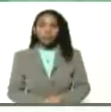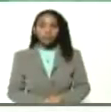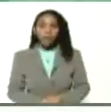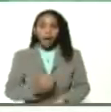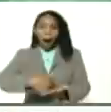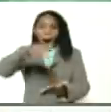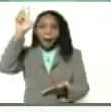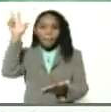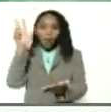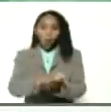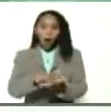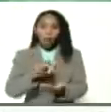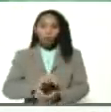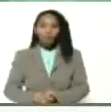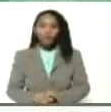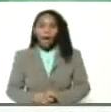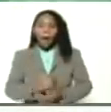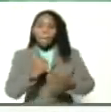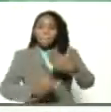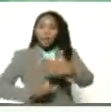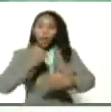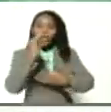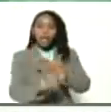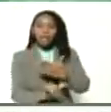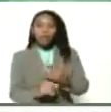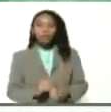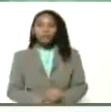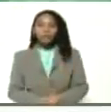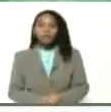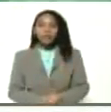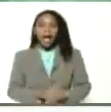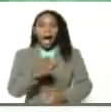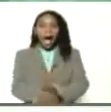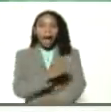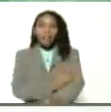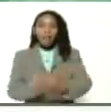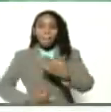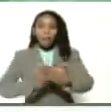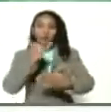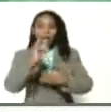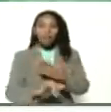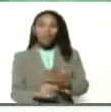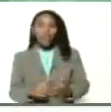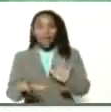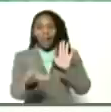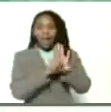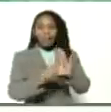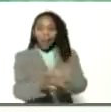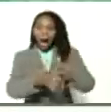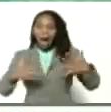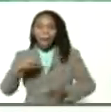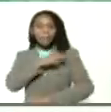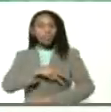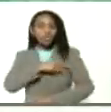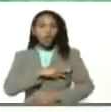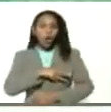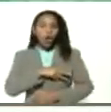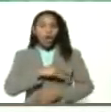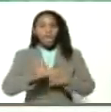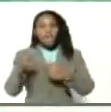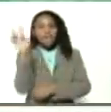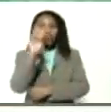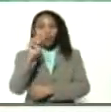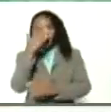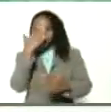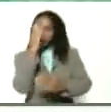aprobado el proyecto anteproyecto de ley de la gran misión agro-venezuela